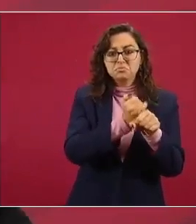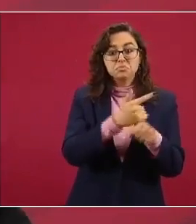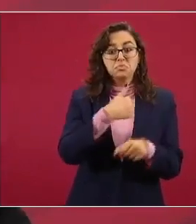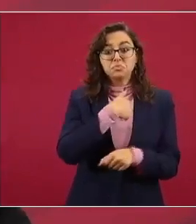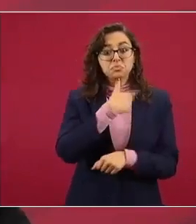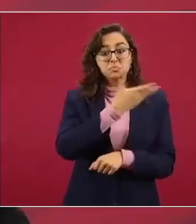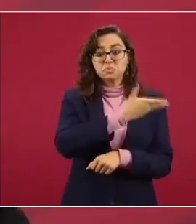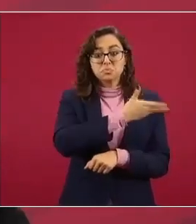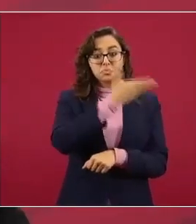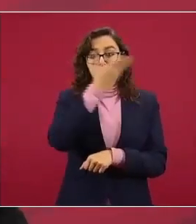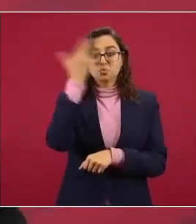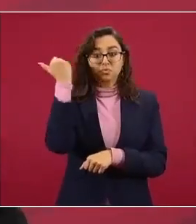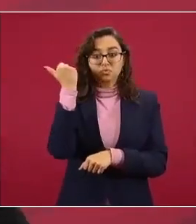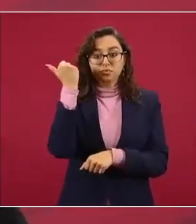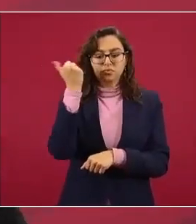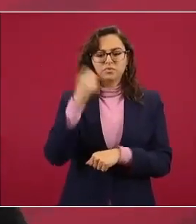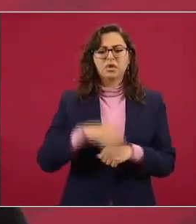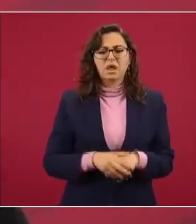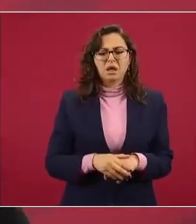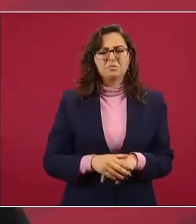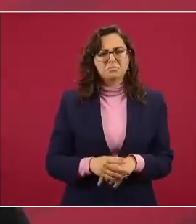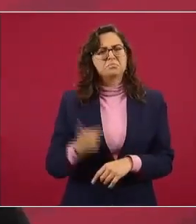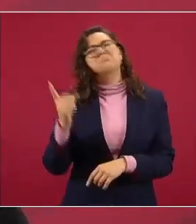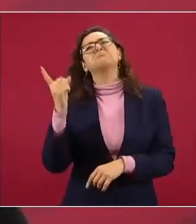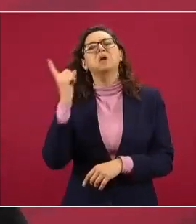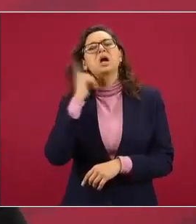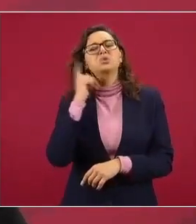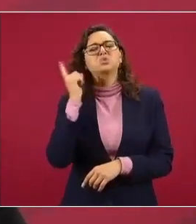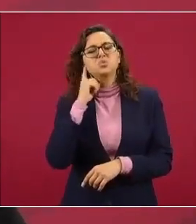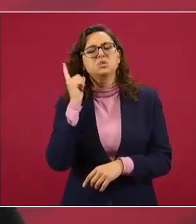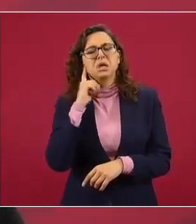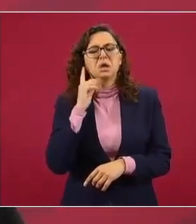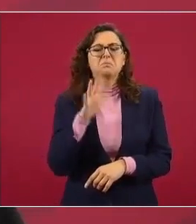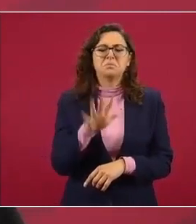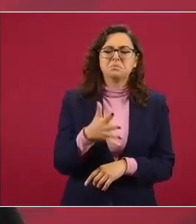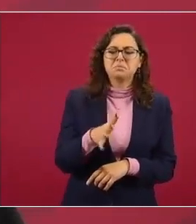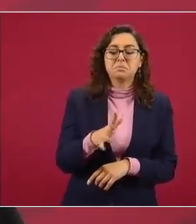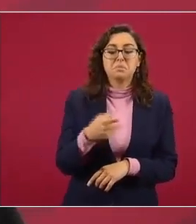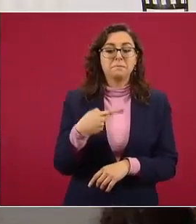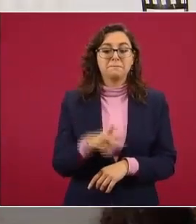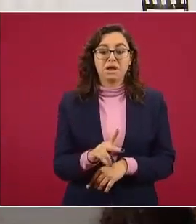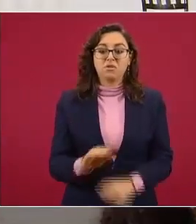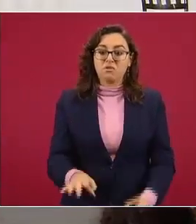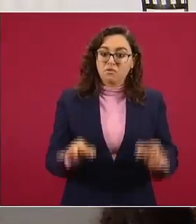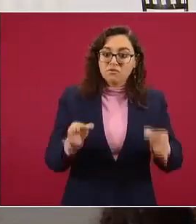comentarios, pero nunca hubo una notificación oficial a México.